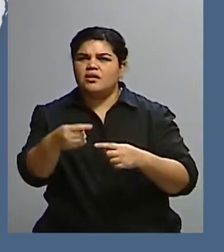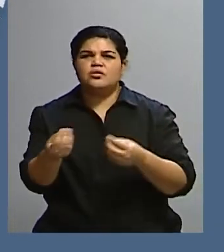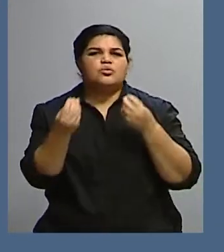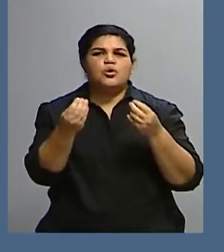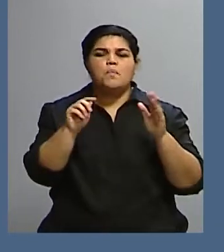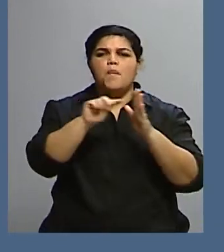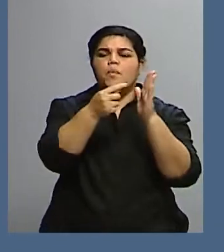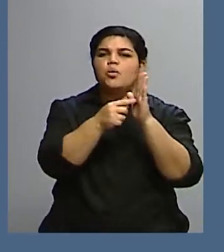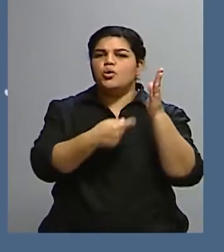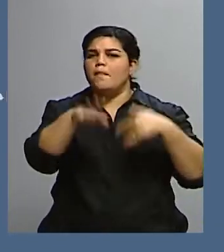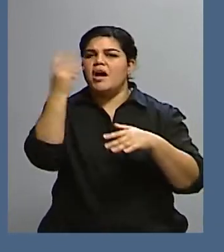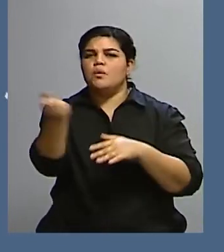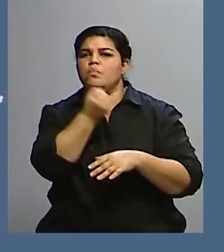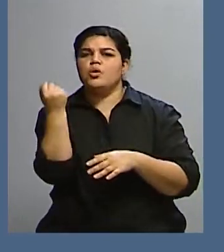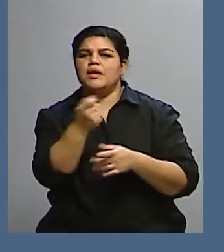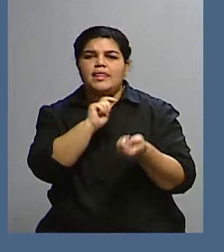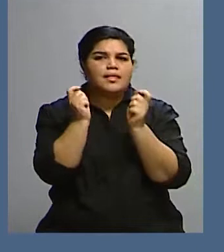puntos de reformas institucionales?